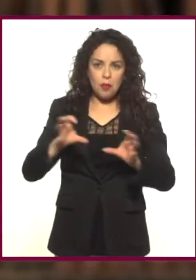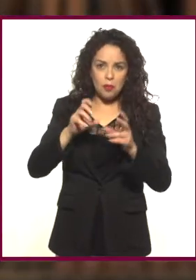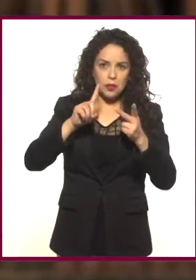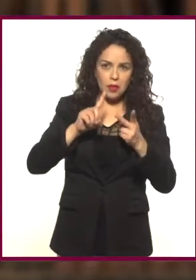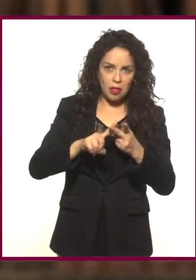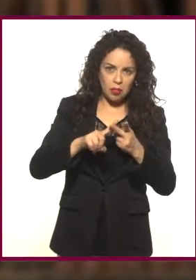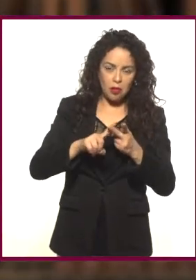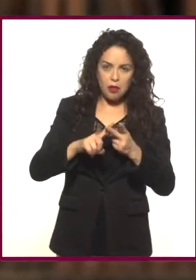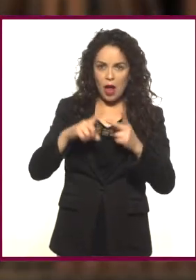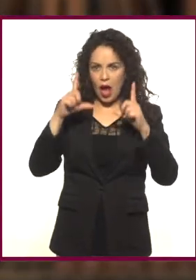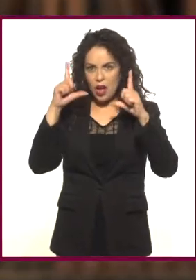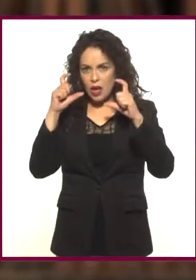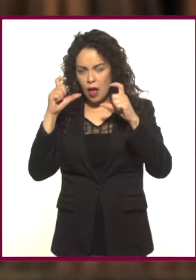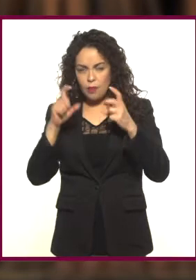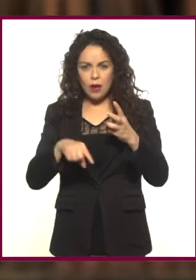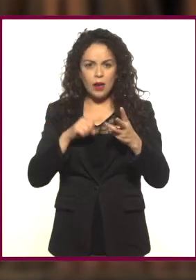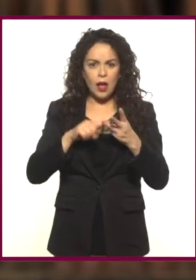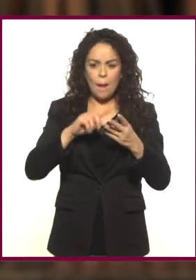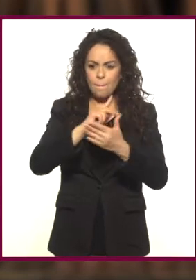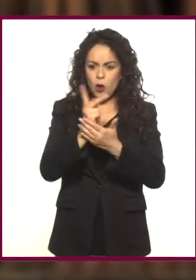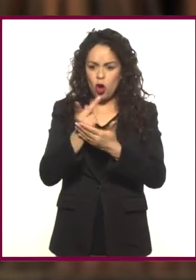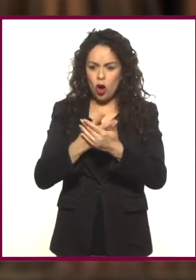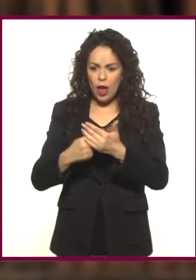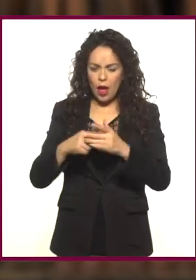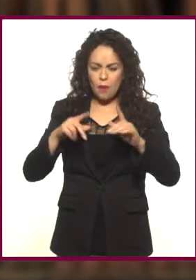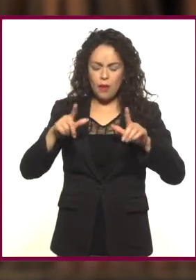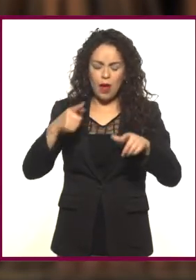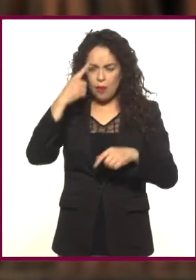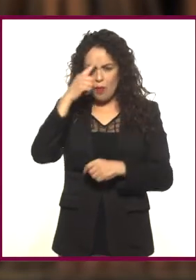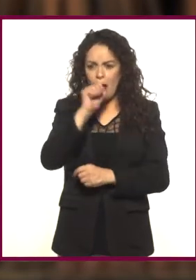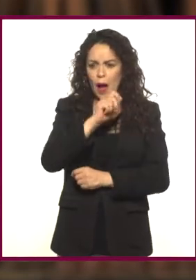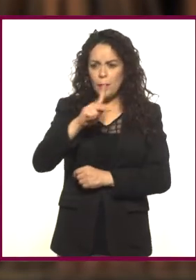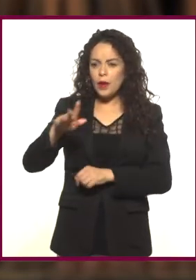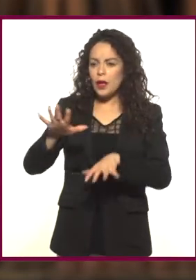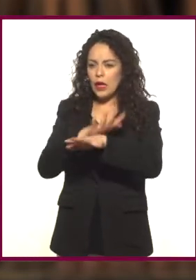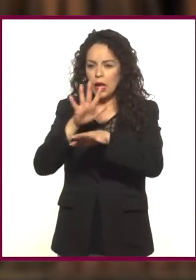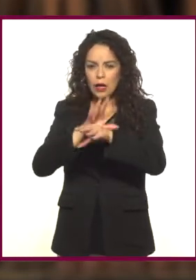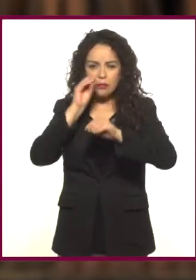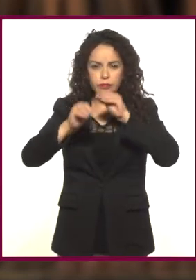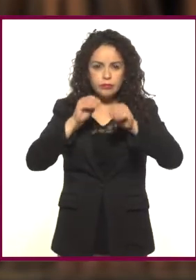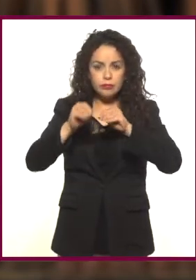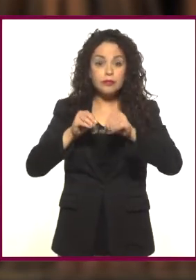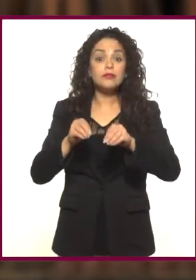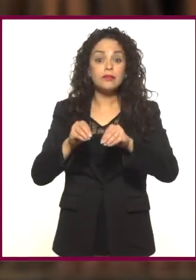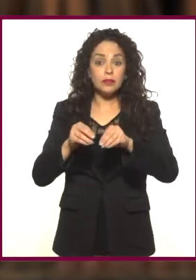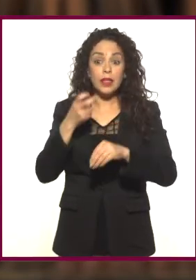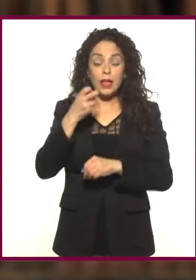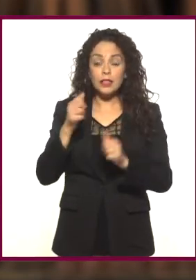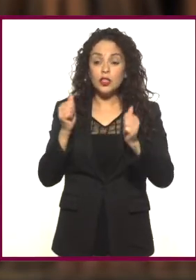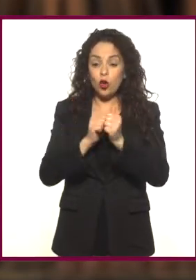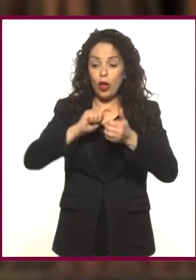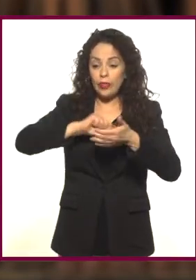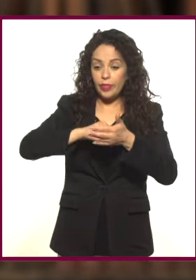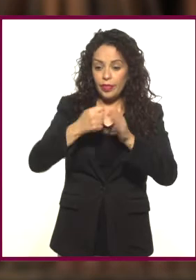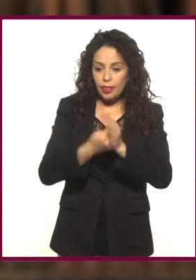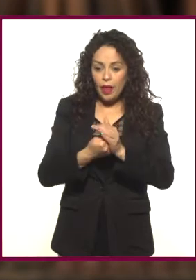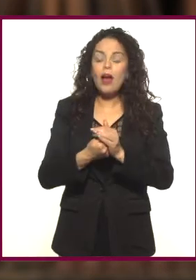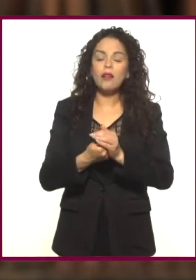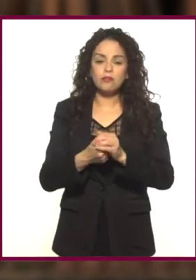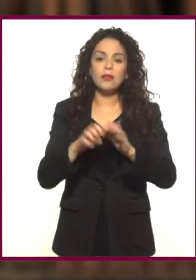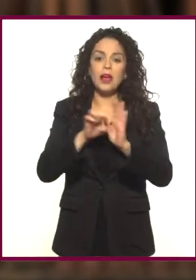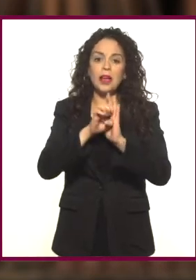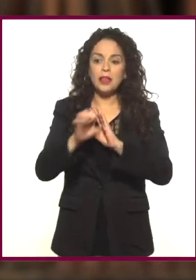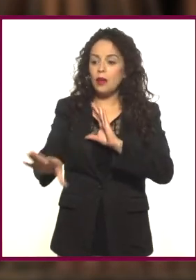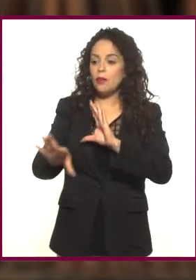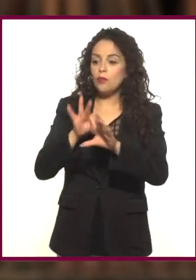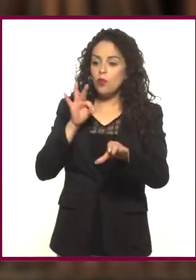digital, un programa de edición. Toca temas desde la planeación y la visualización hasta rollos más técnicos como escoger